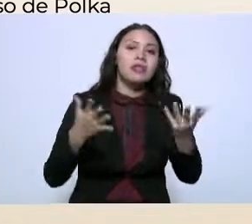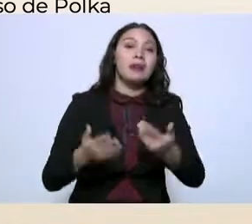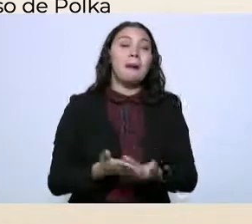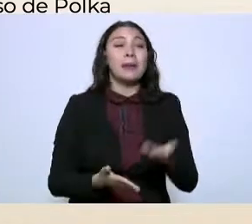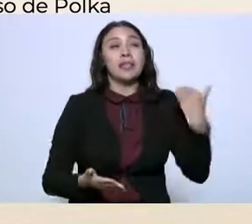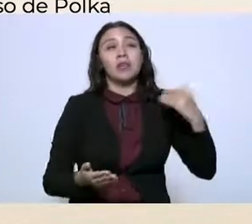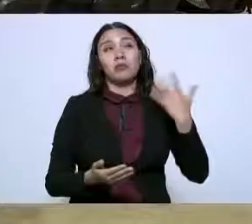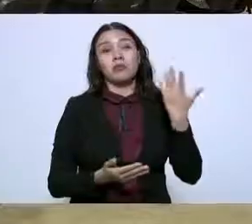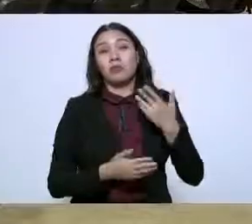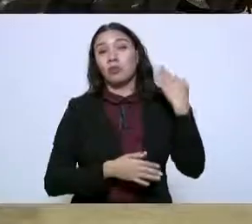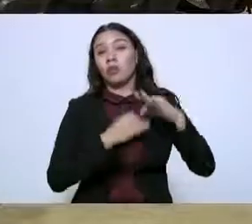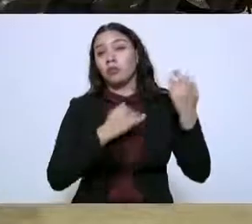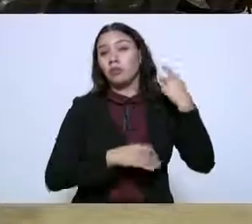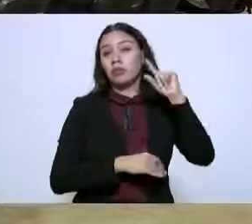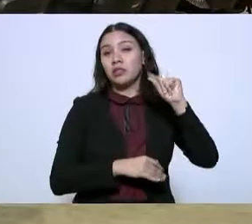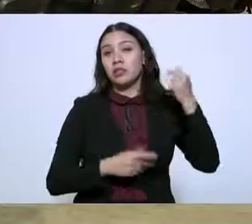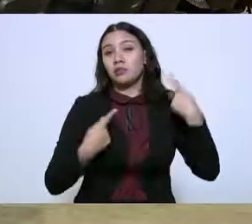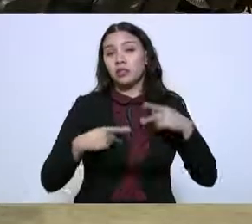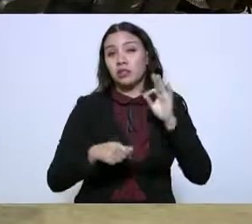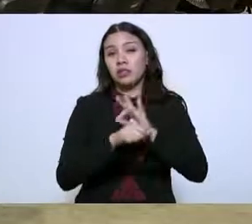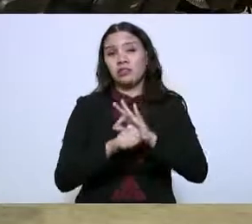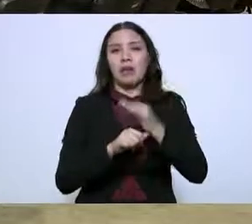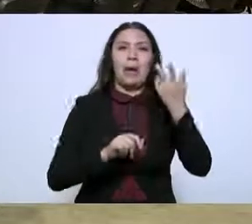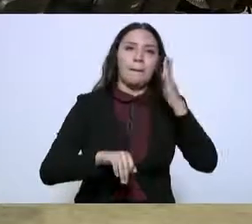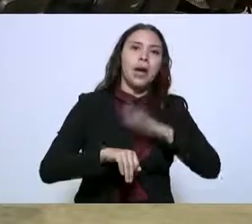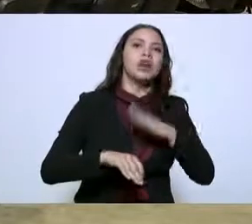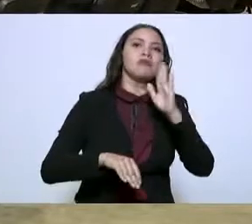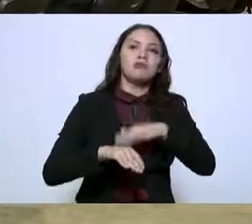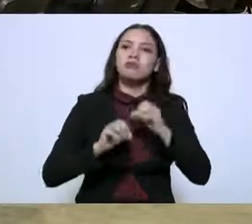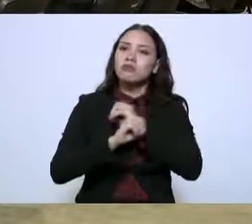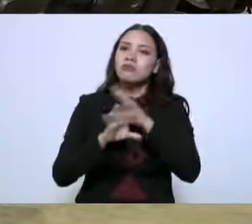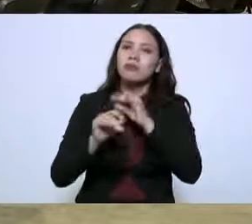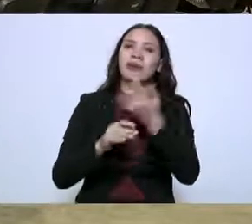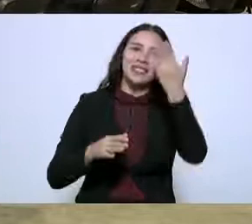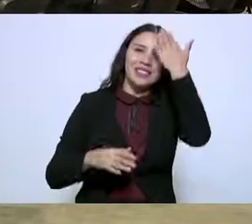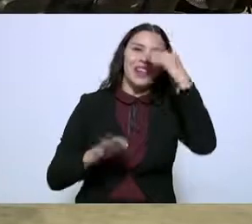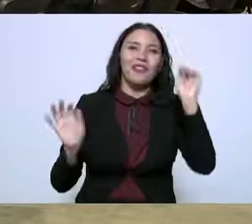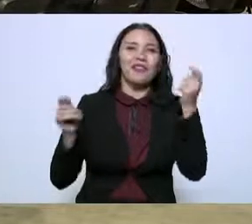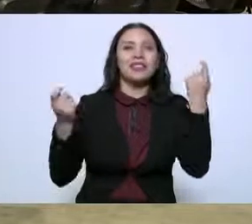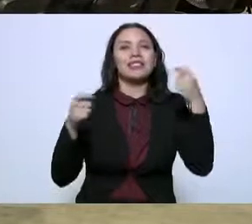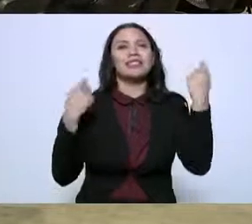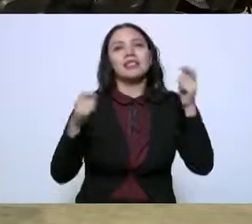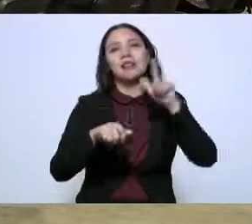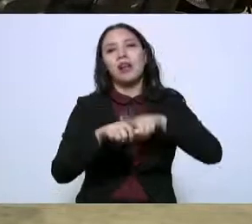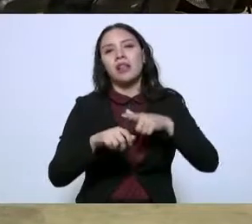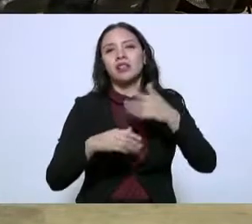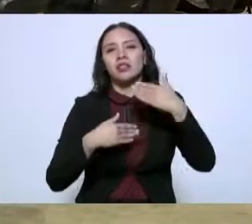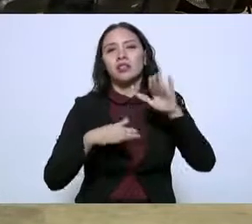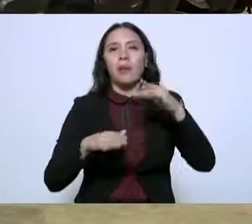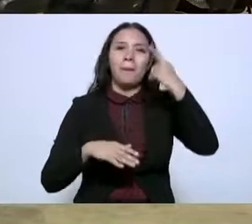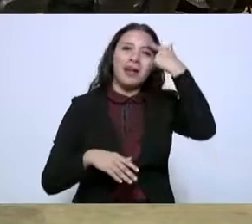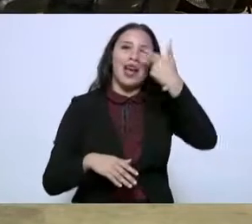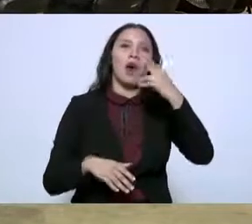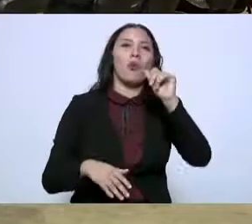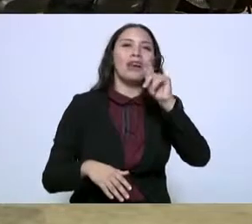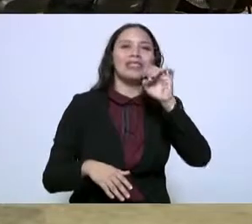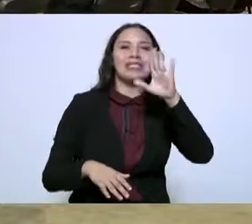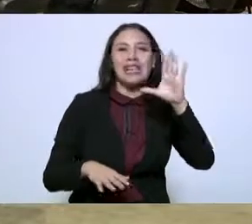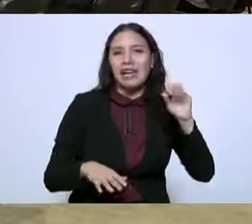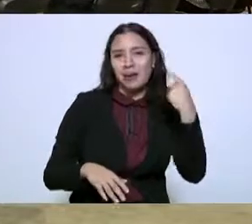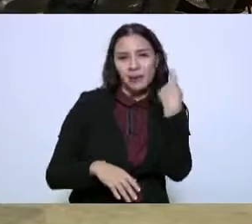beneficiarios a través de otras convocatorias como el festival emblemático de la huasteca